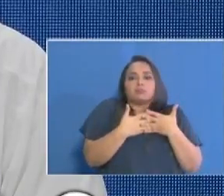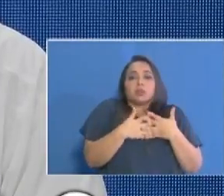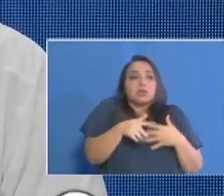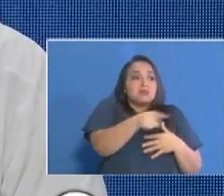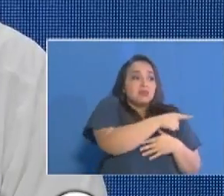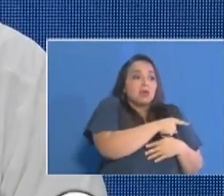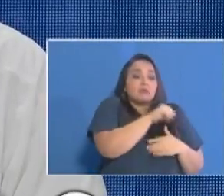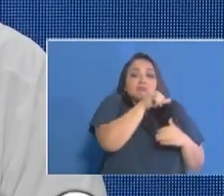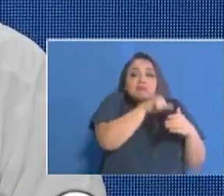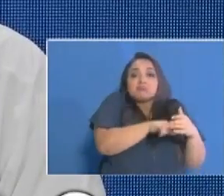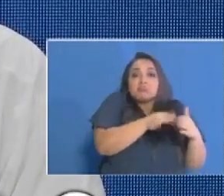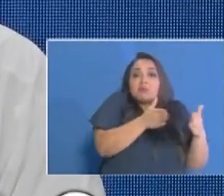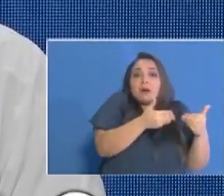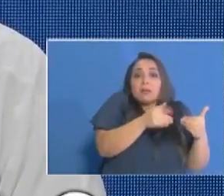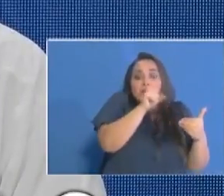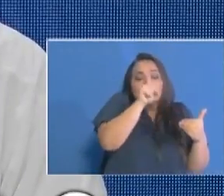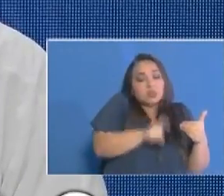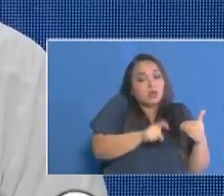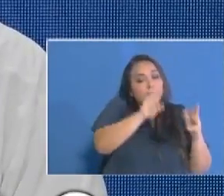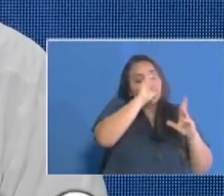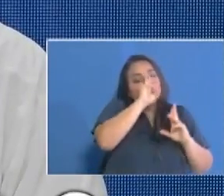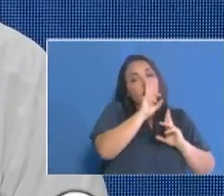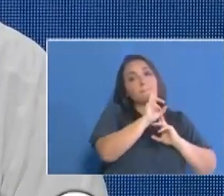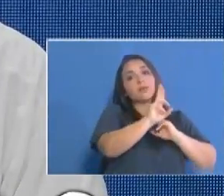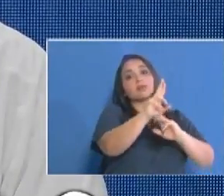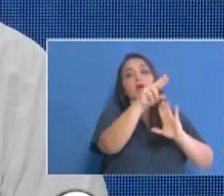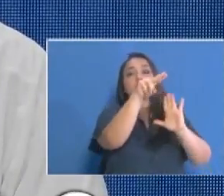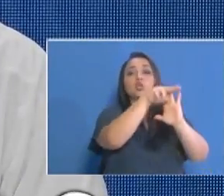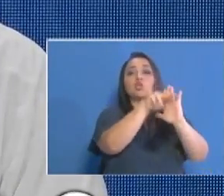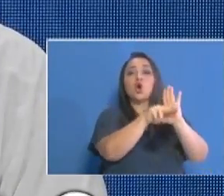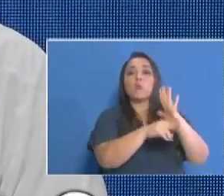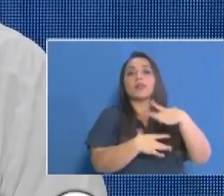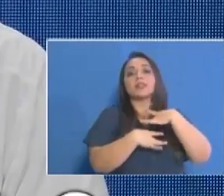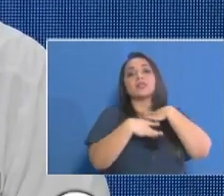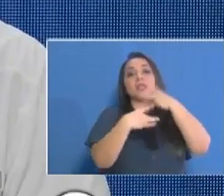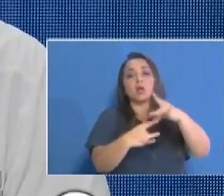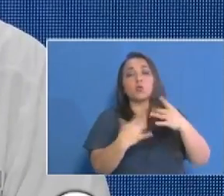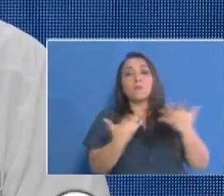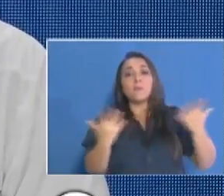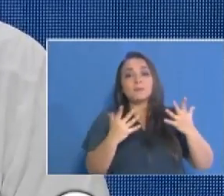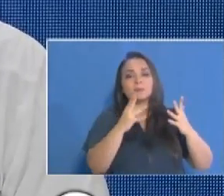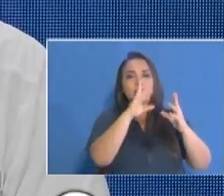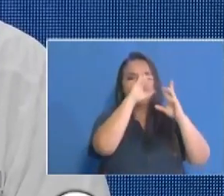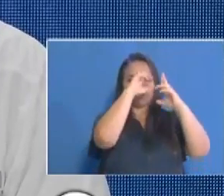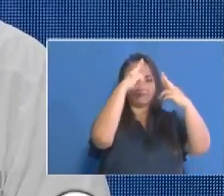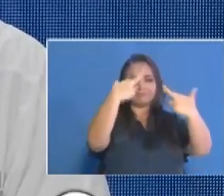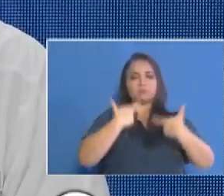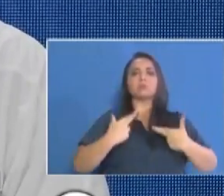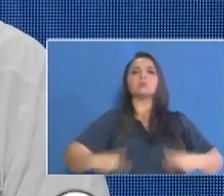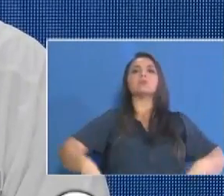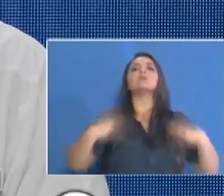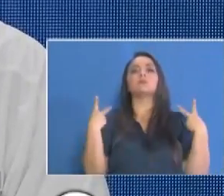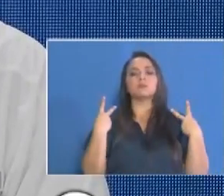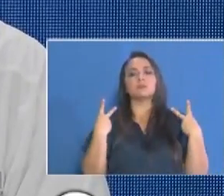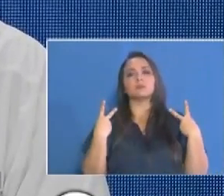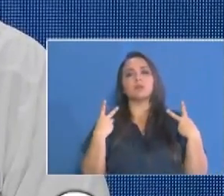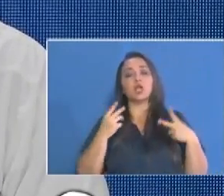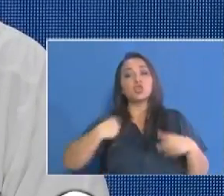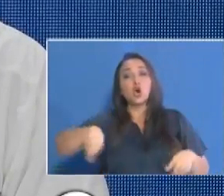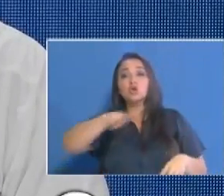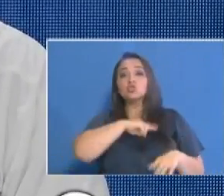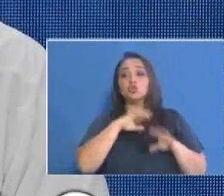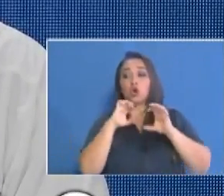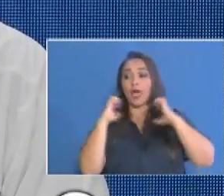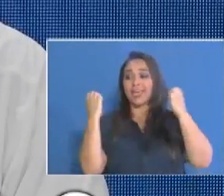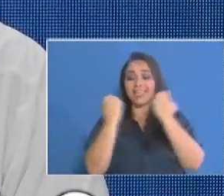estancados y deben respetar las normas sanitarias por respeto a la vida somos un equipo que trabajamos